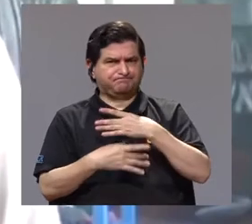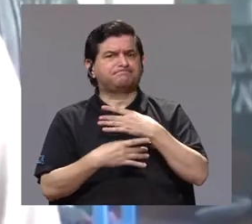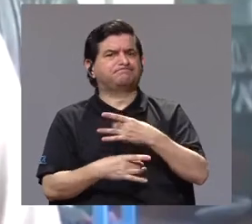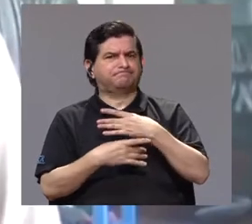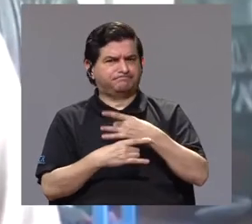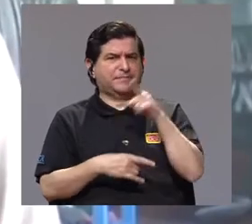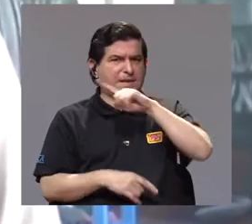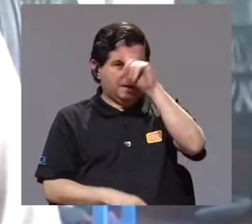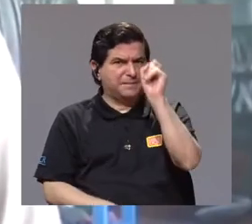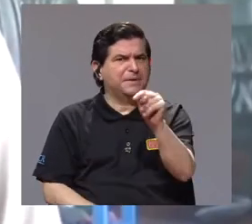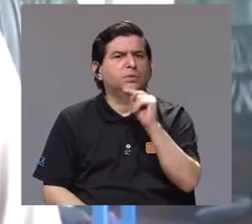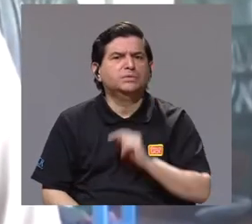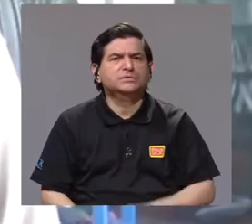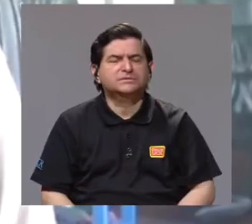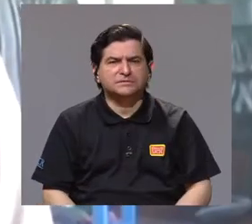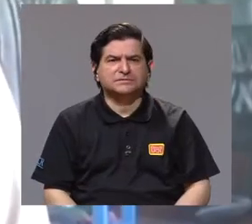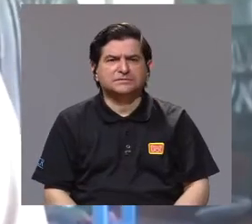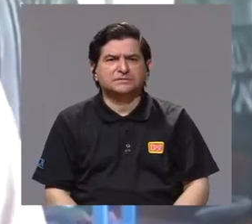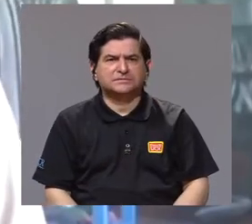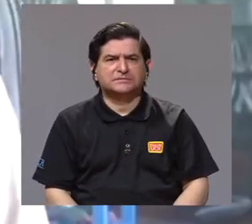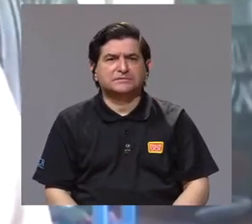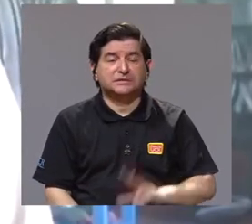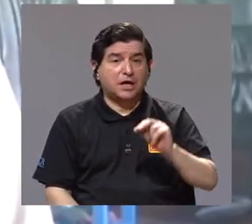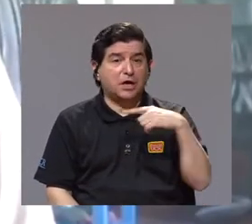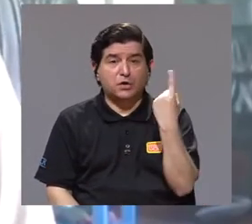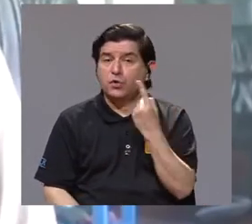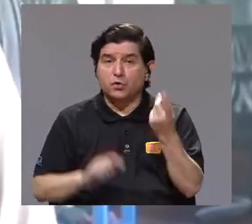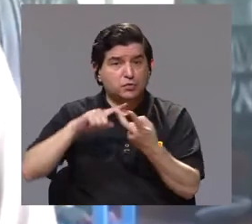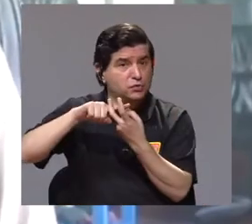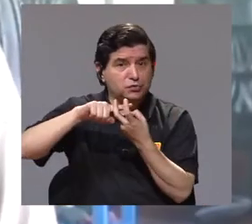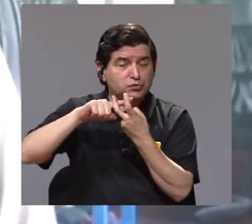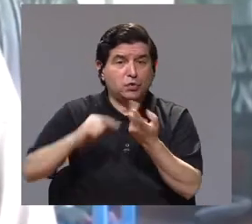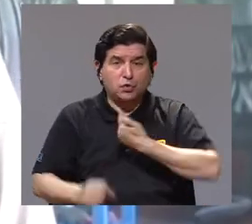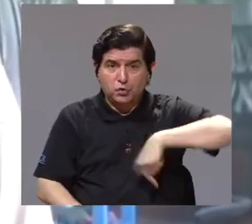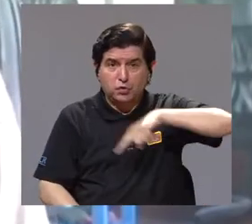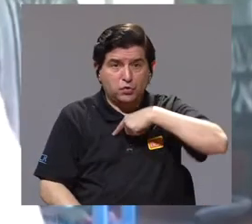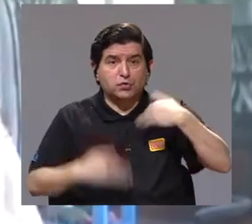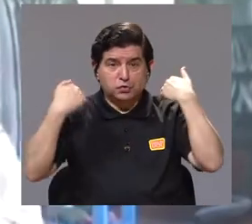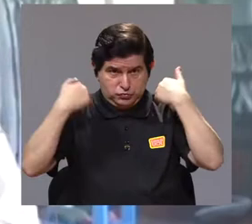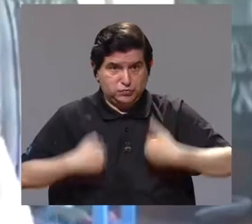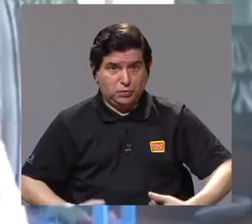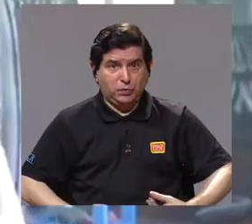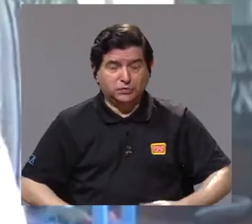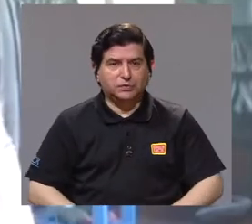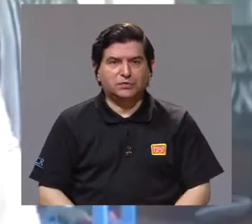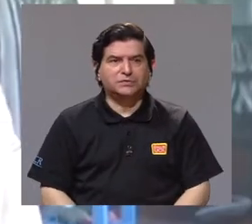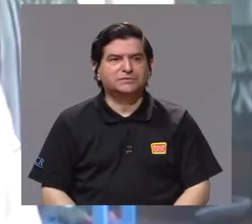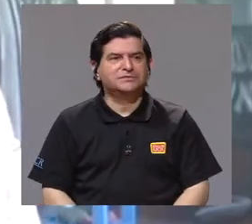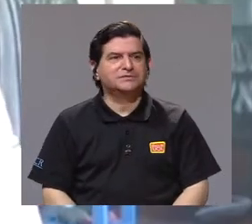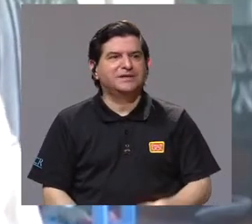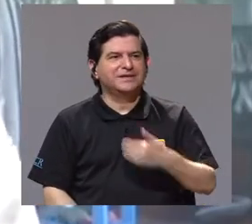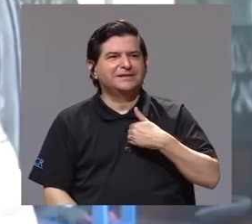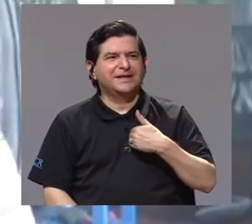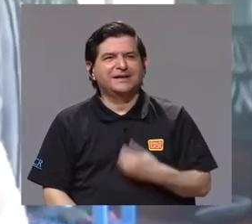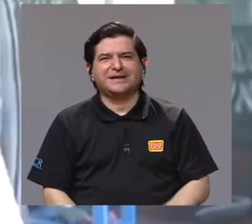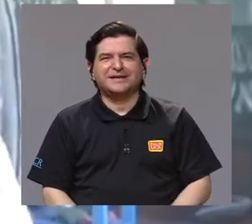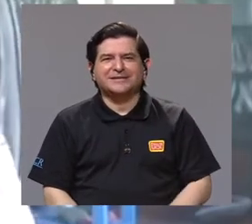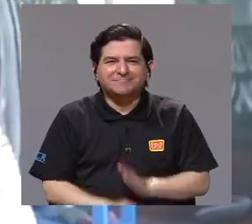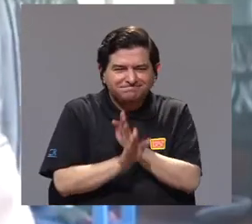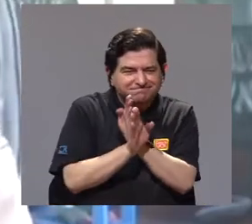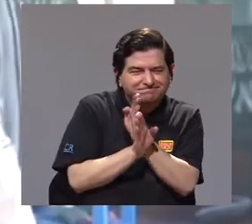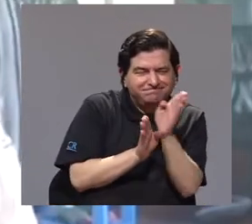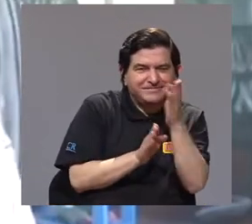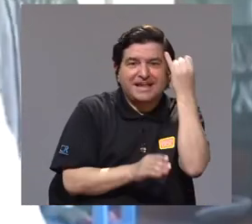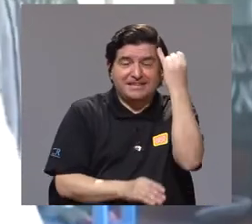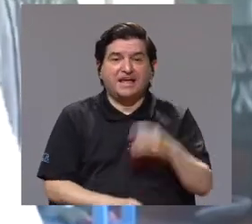Curioso esa pregunta, porque en realidad no solo es con murciélagos, nosotros seres humanos tenemos nuestros sesgos,